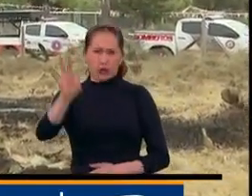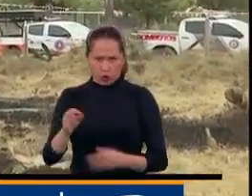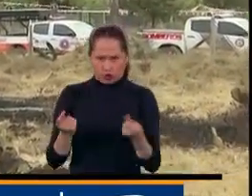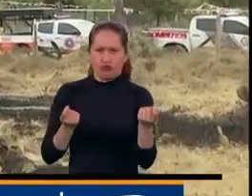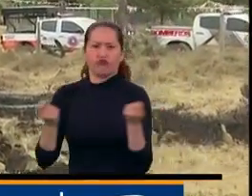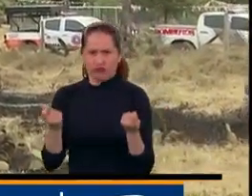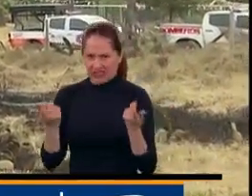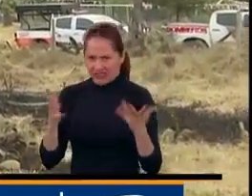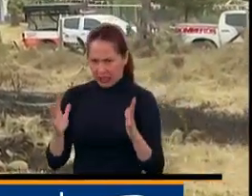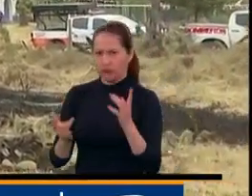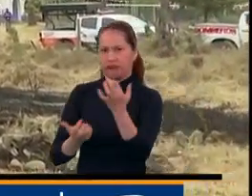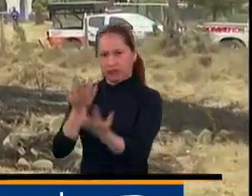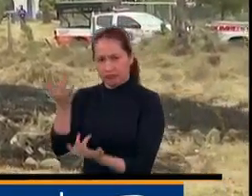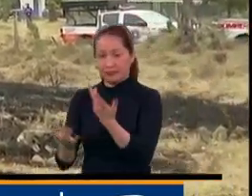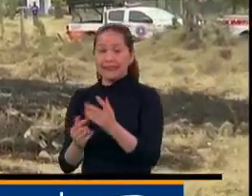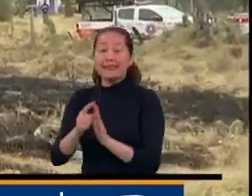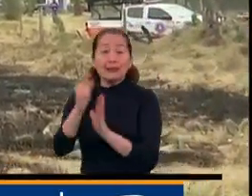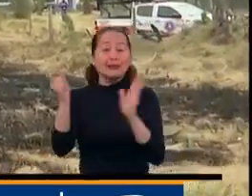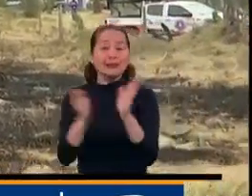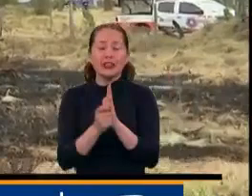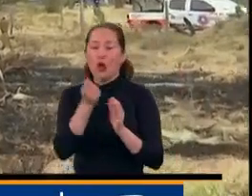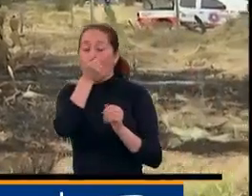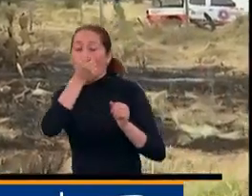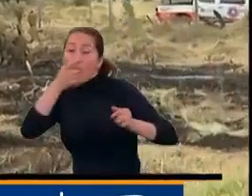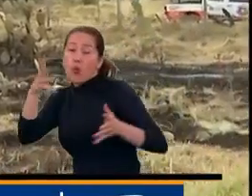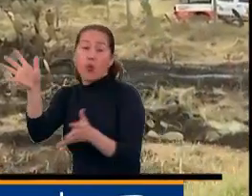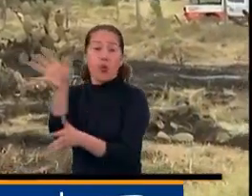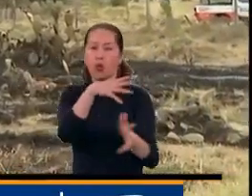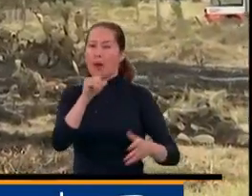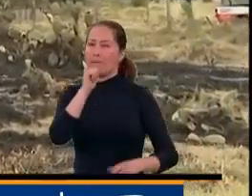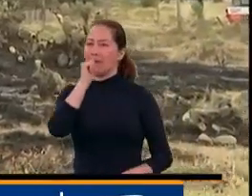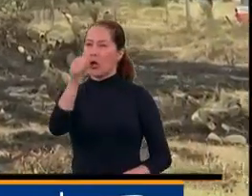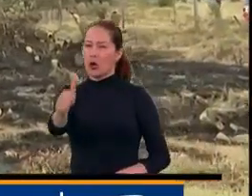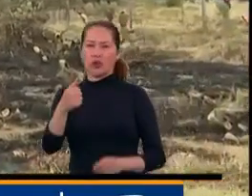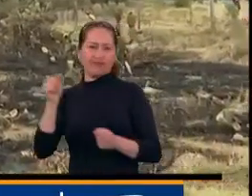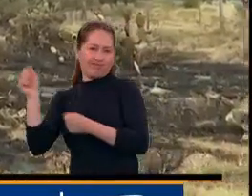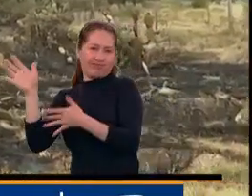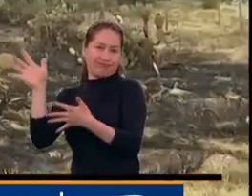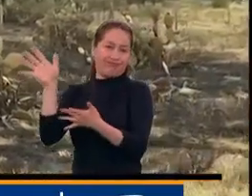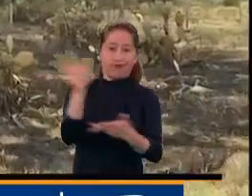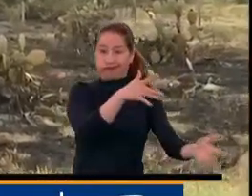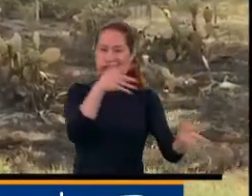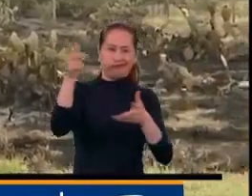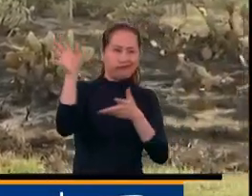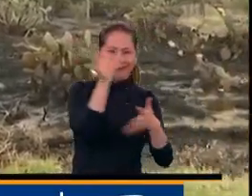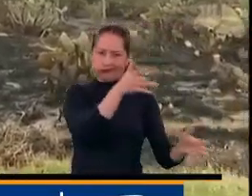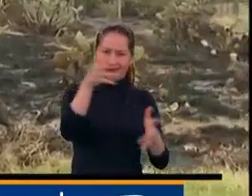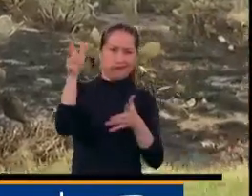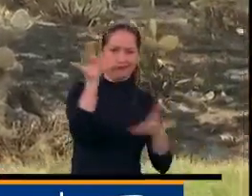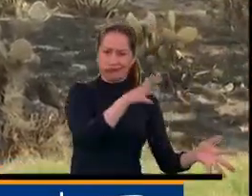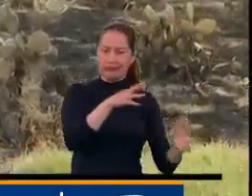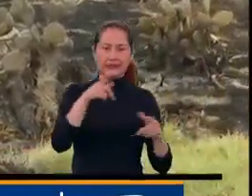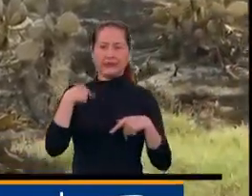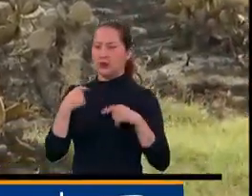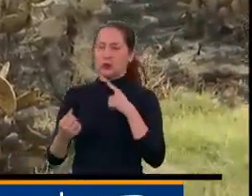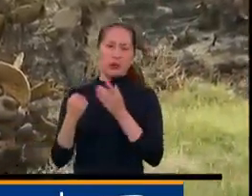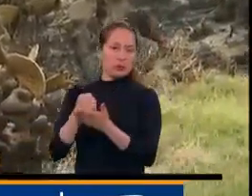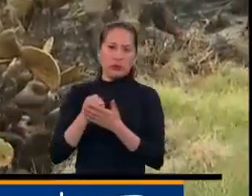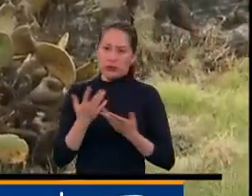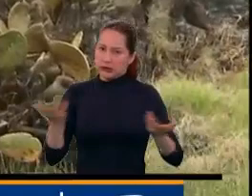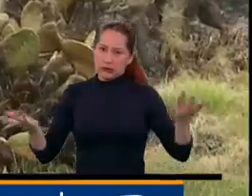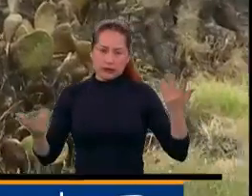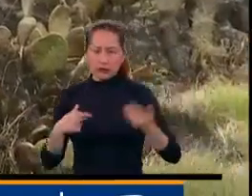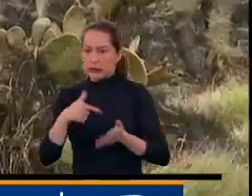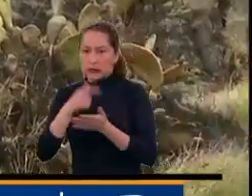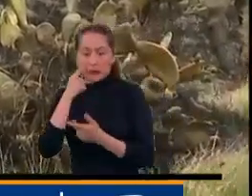fuertes vientos cruzados, lo cual también ha generado dificultad en la liquidación de esto y también el tipo de vegetación que tenemos, que es de combustión